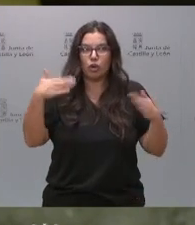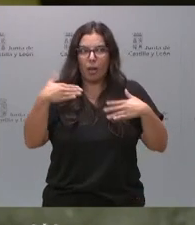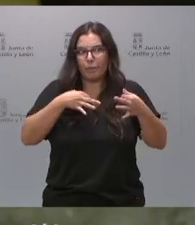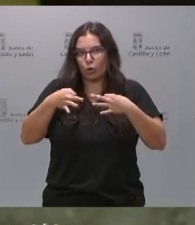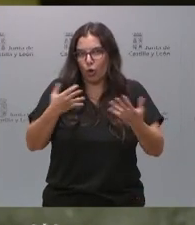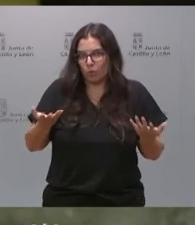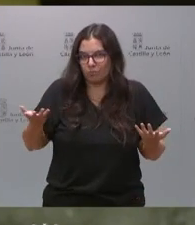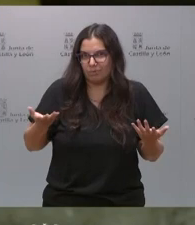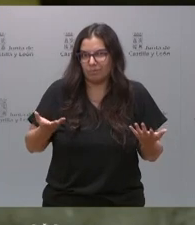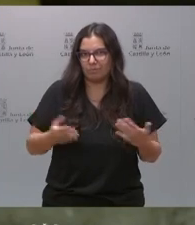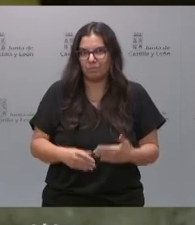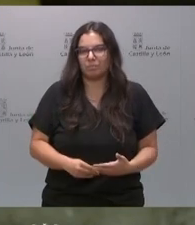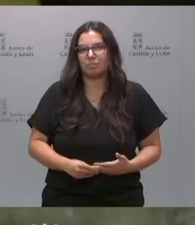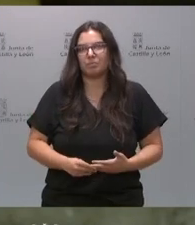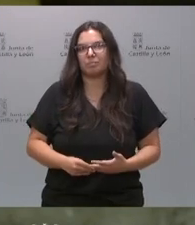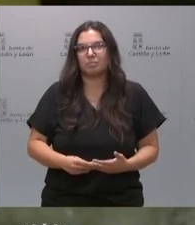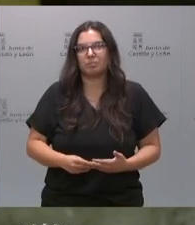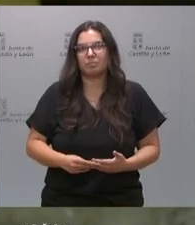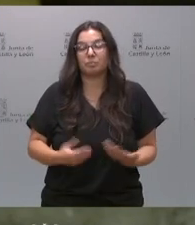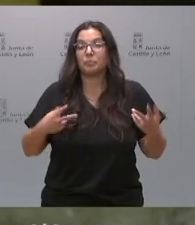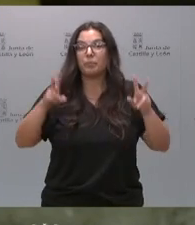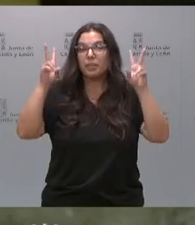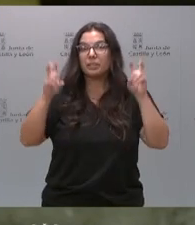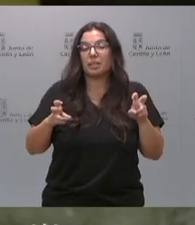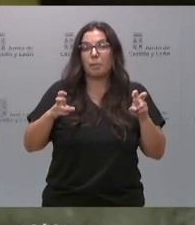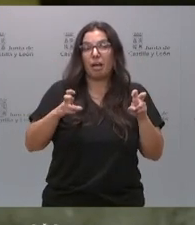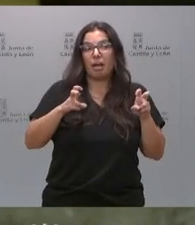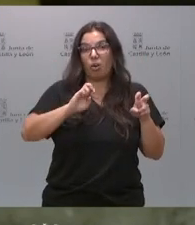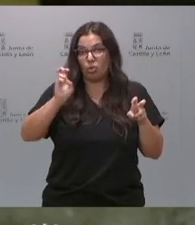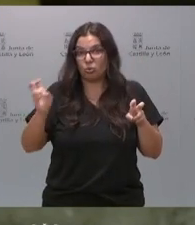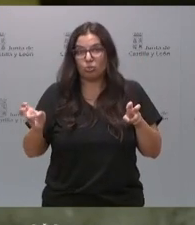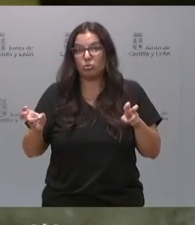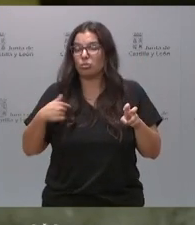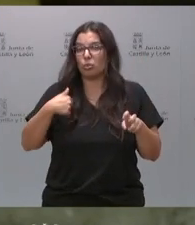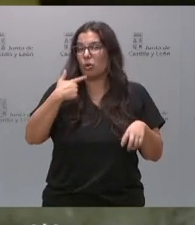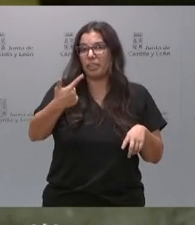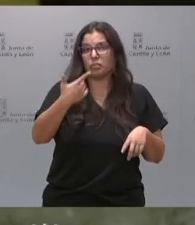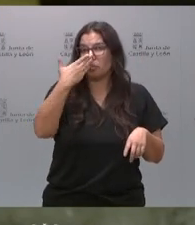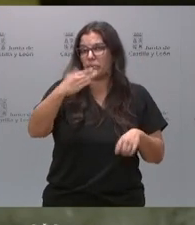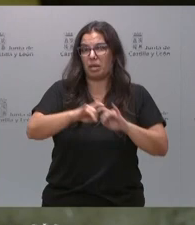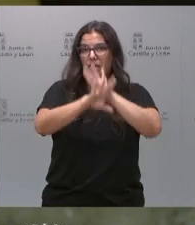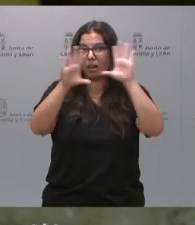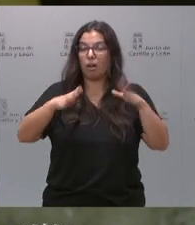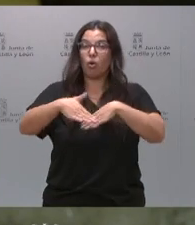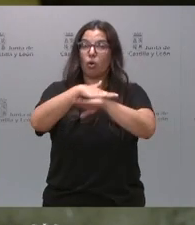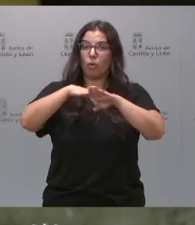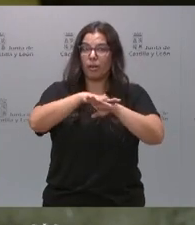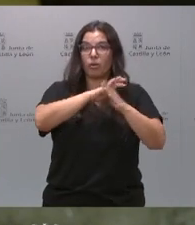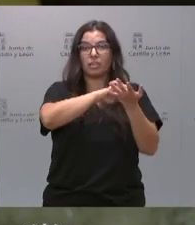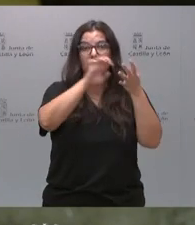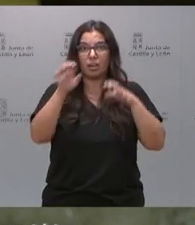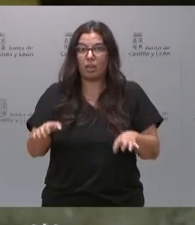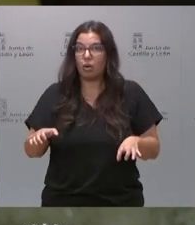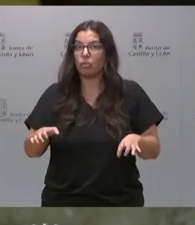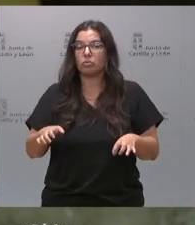protocolo y respecto del resto de cuestiones lo he dicho con claridad el gobierno de Castilla y León